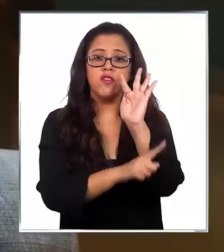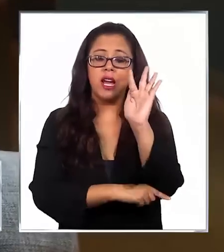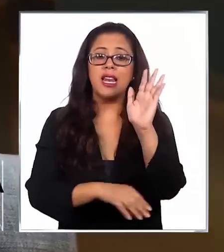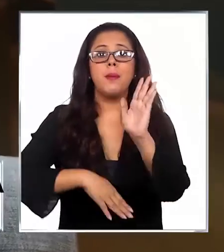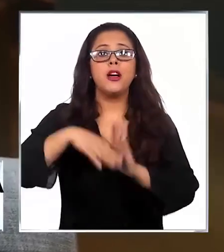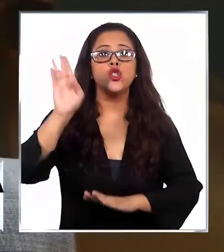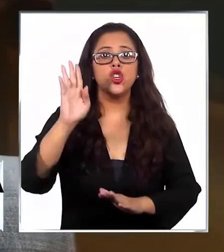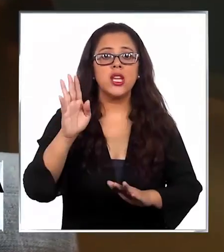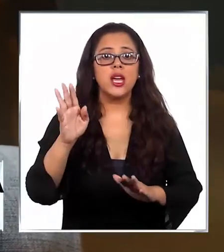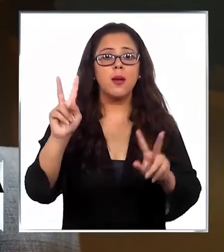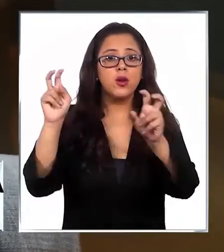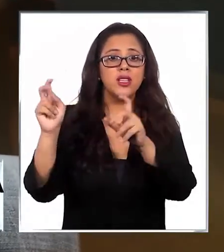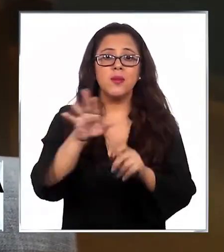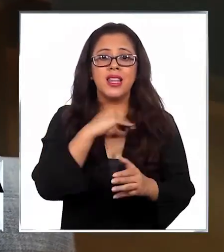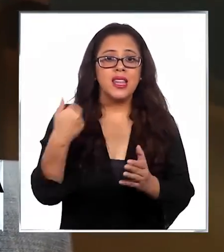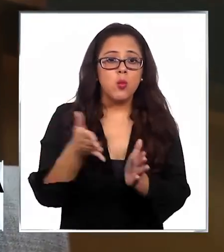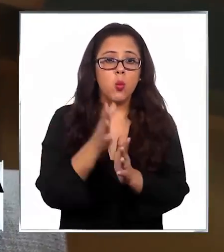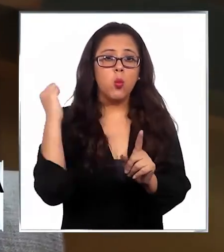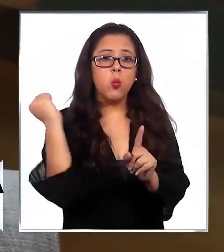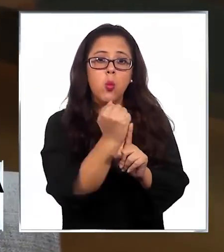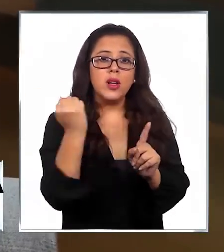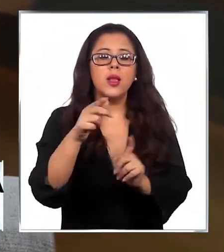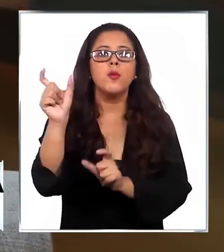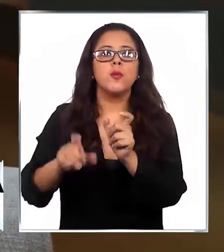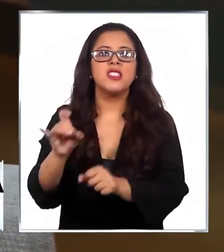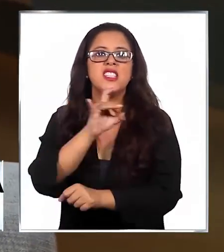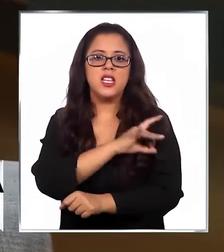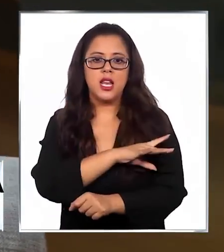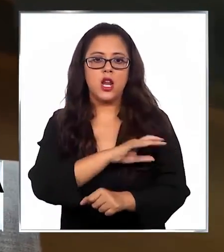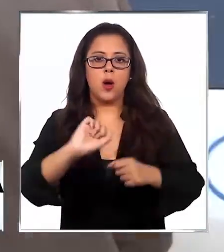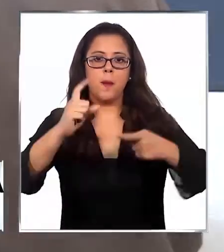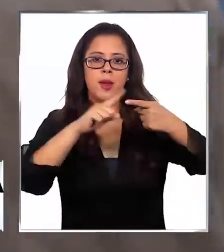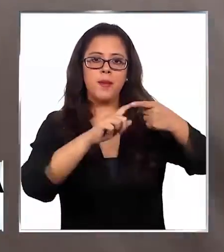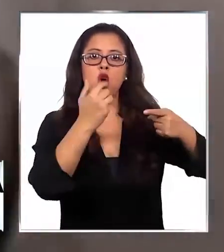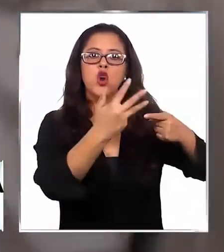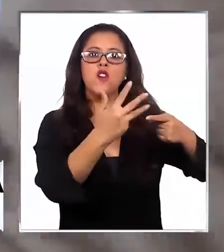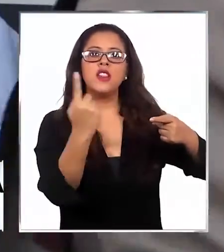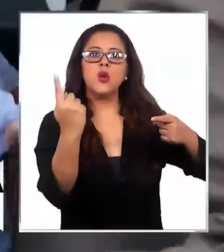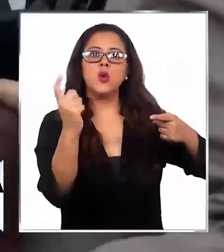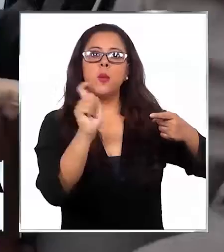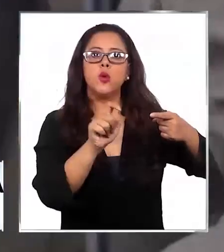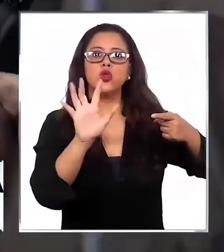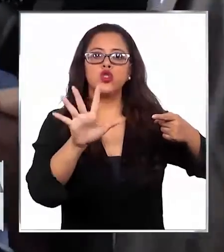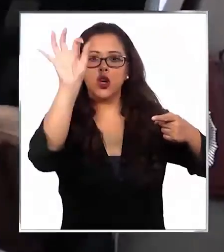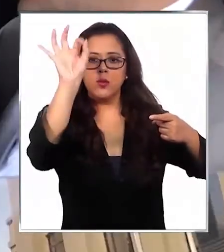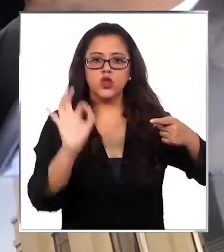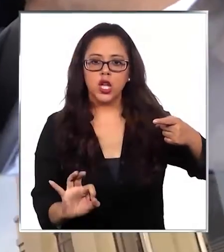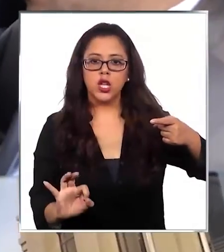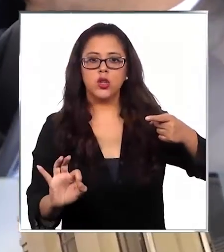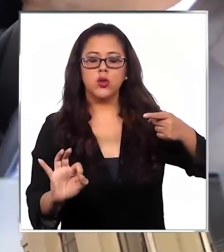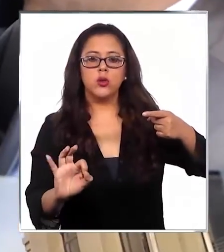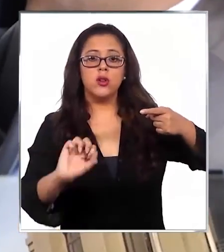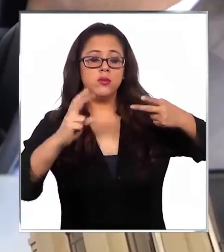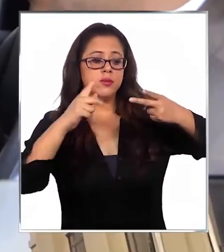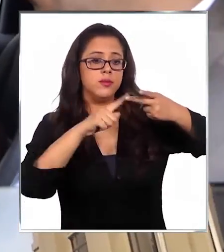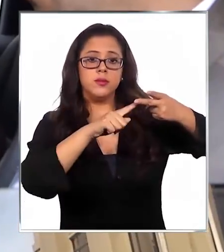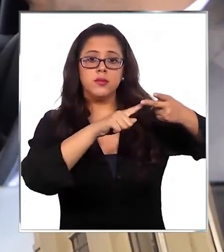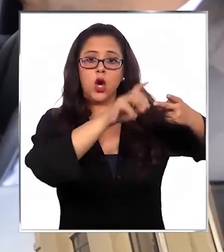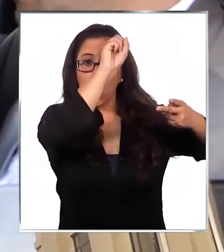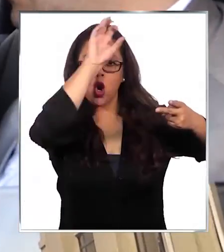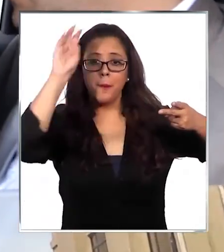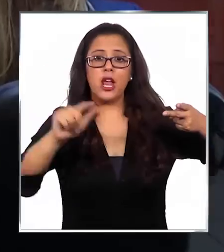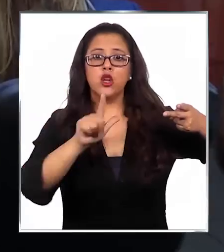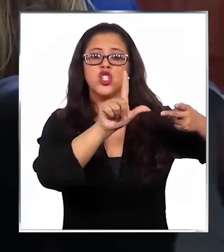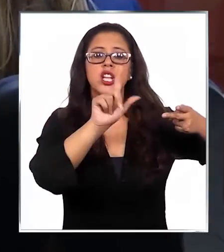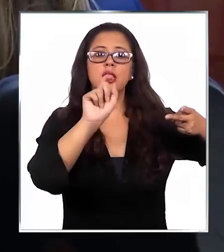la Fiscalía, la mayor cantidad de ingresos por homicidios son perpetrados por chilenos en primer lugar con el 91.5%, mientras es seguido por